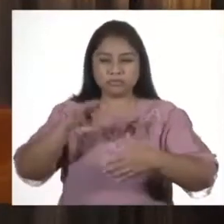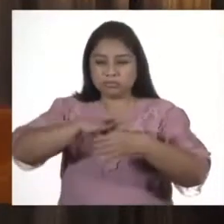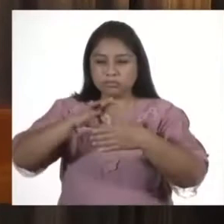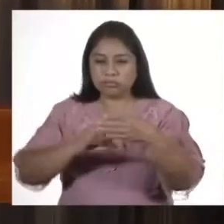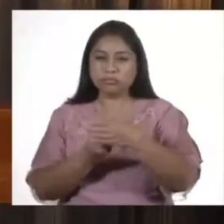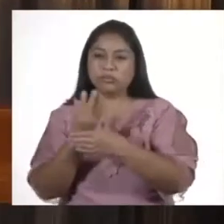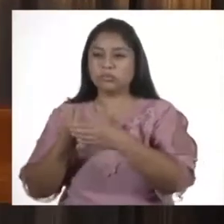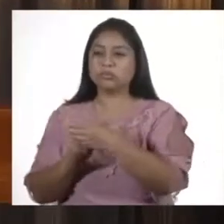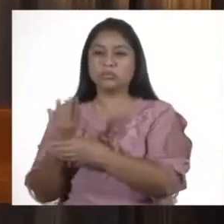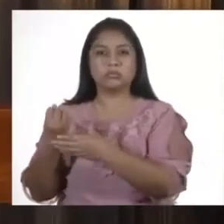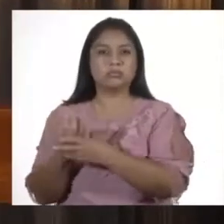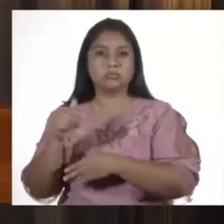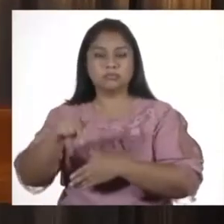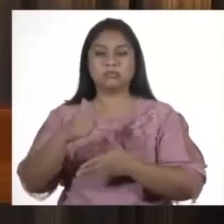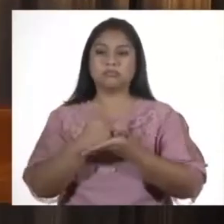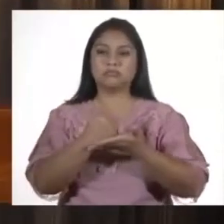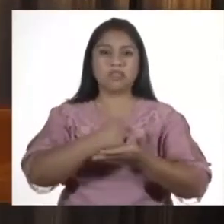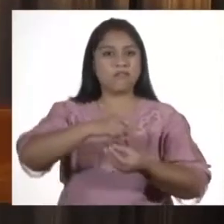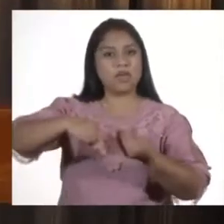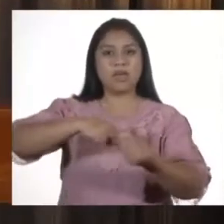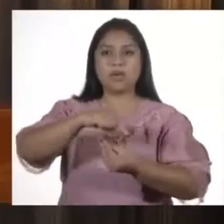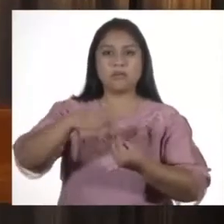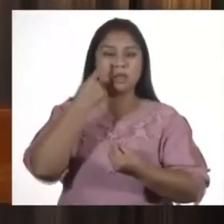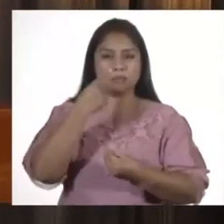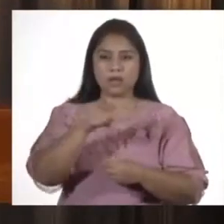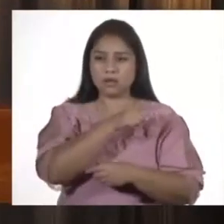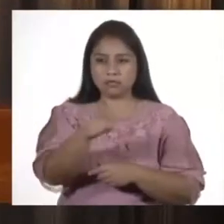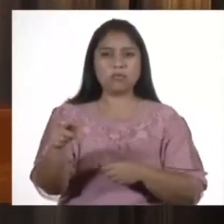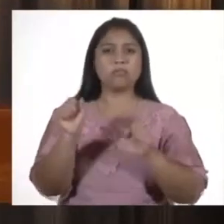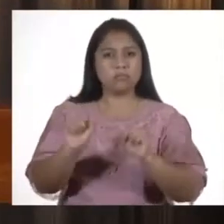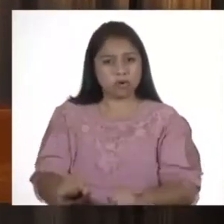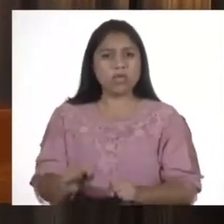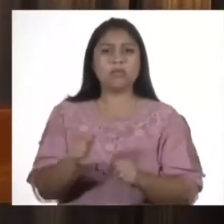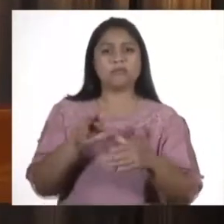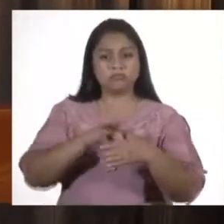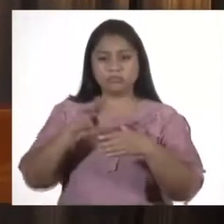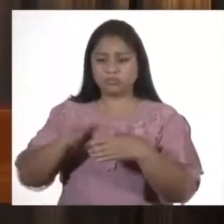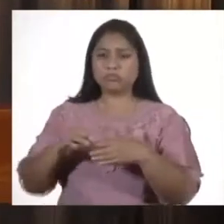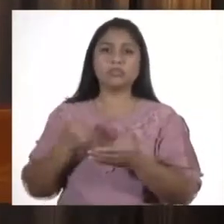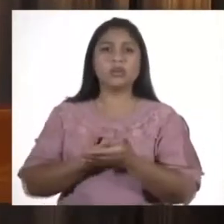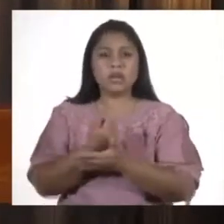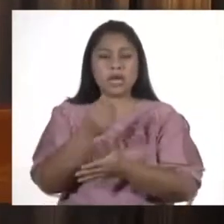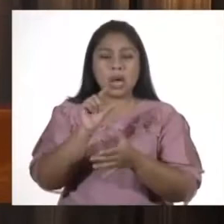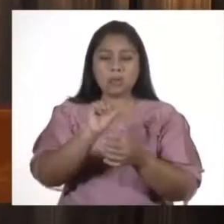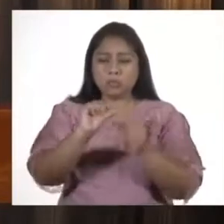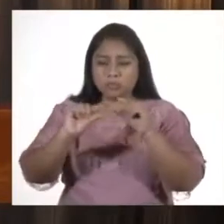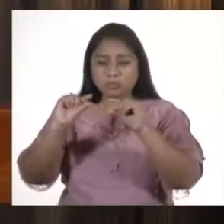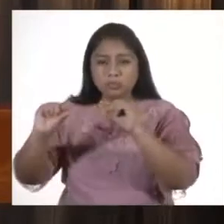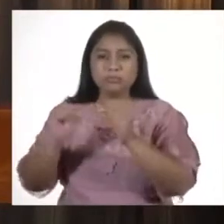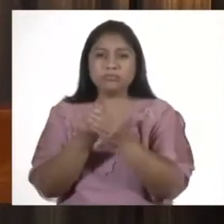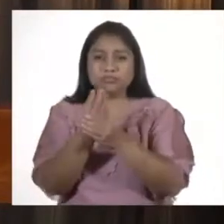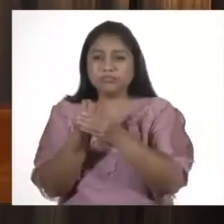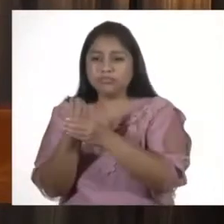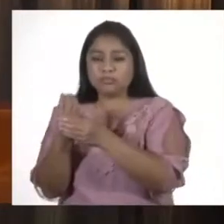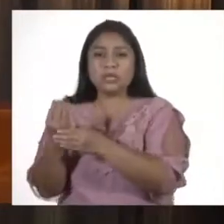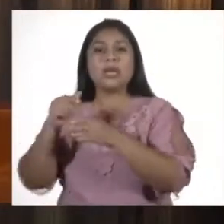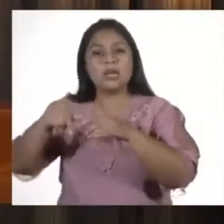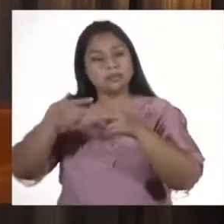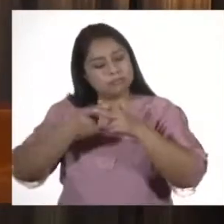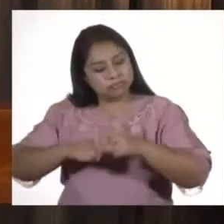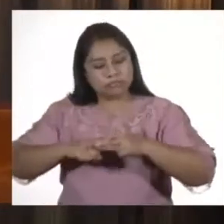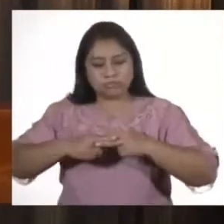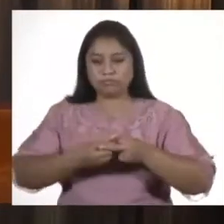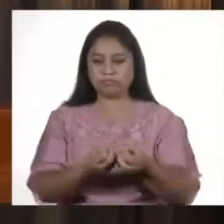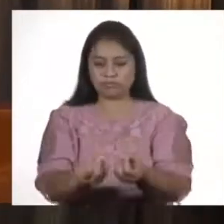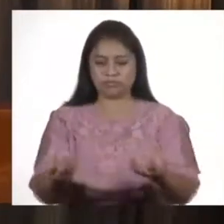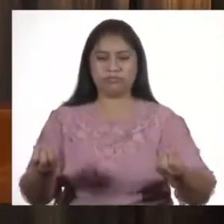en donde estaremos llegando con huertos familiares a lograr hacer que la gente pueda, a través de pilones, pequeñas matitas, poder construir